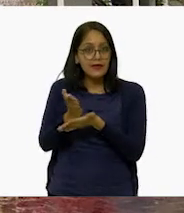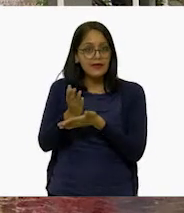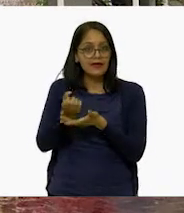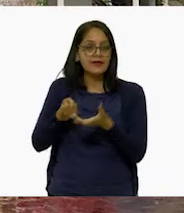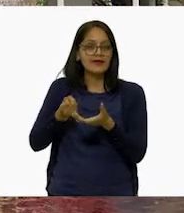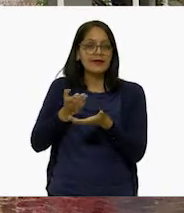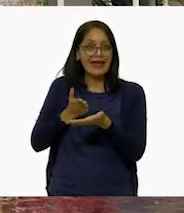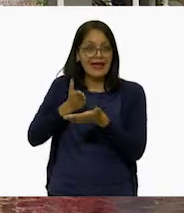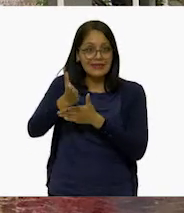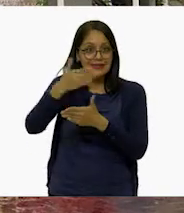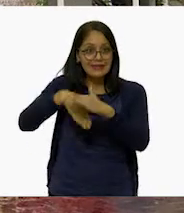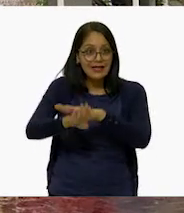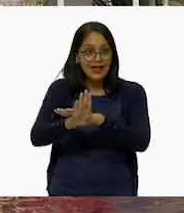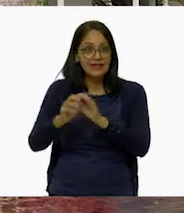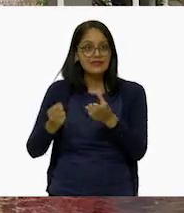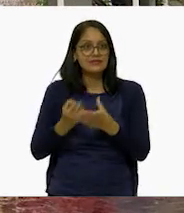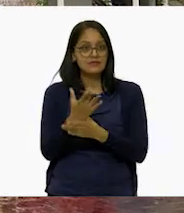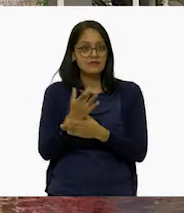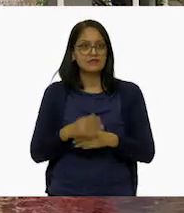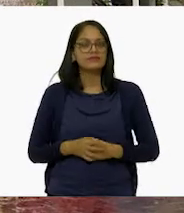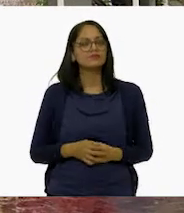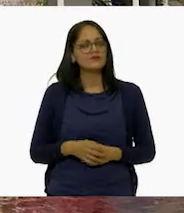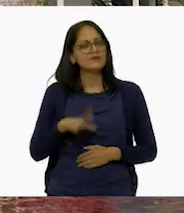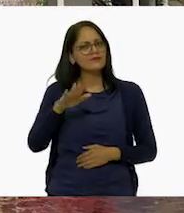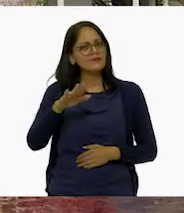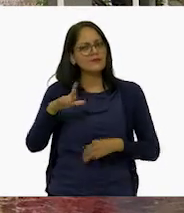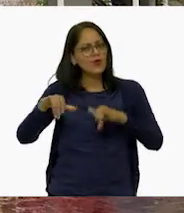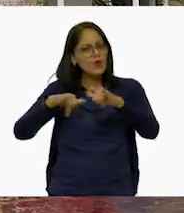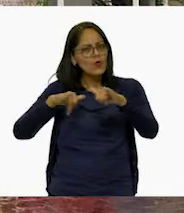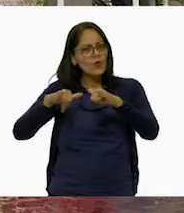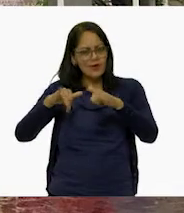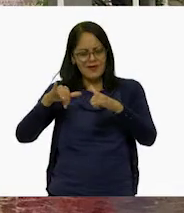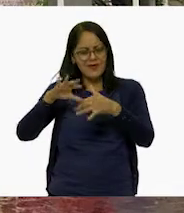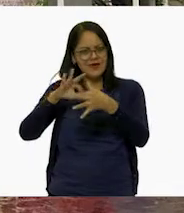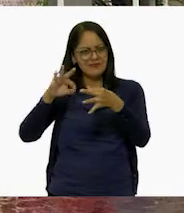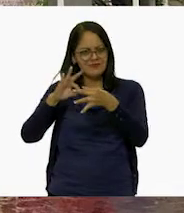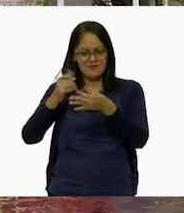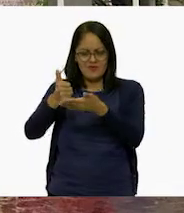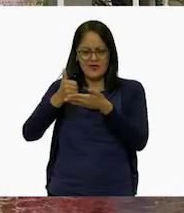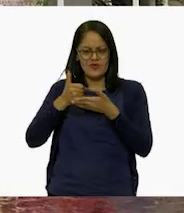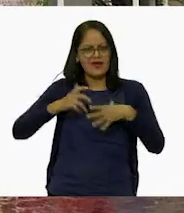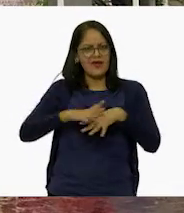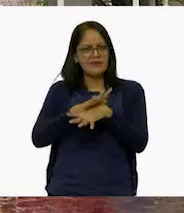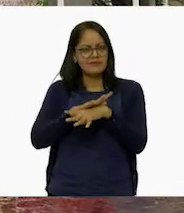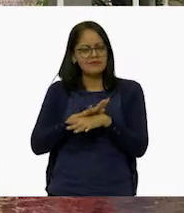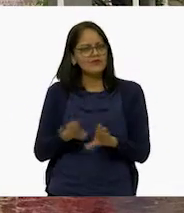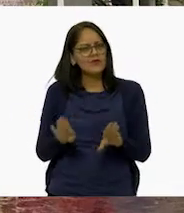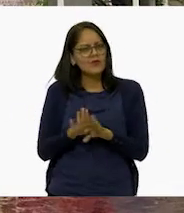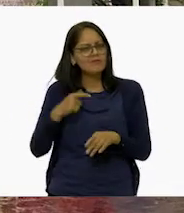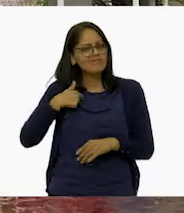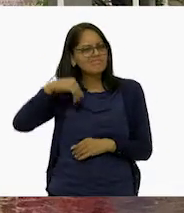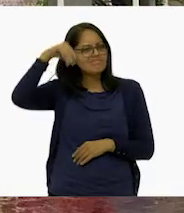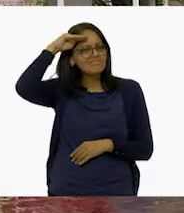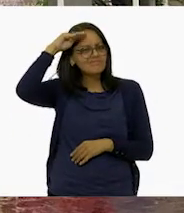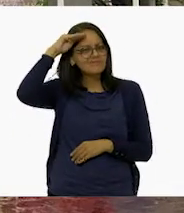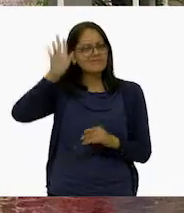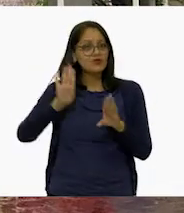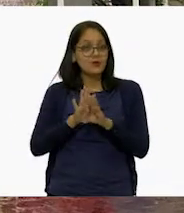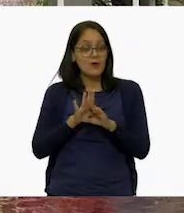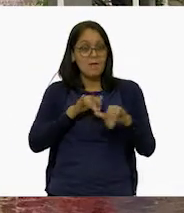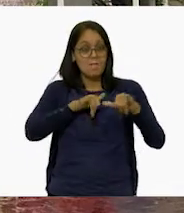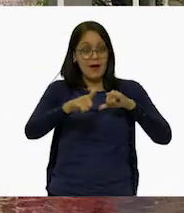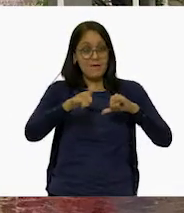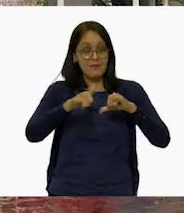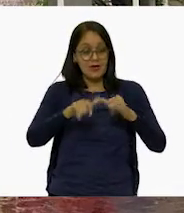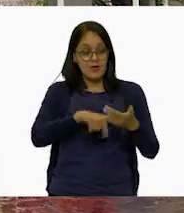Cuando dice que la geografía nos ayuda a explicar estos cambios, me imagino cómo cambian los